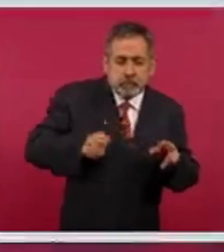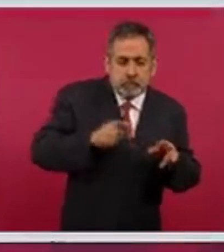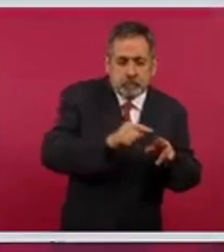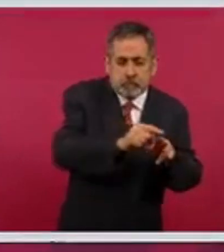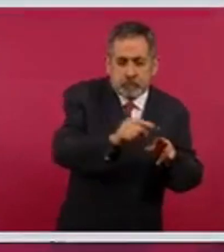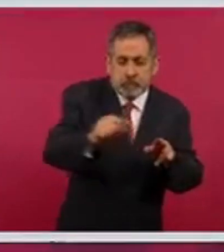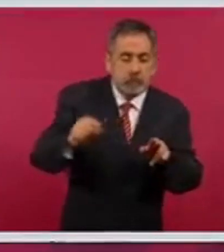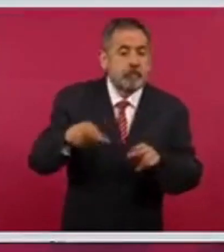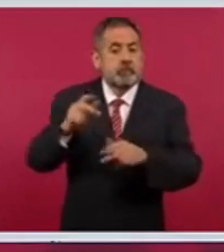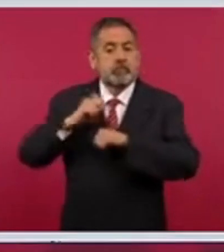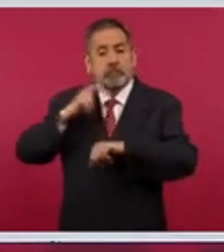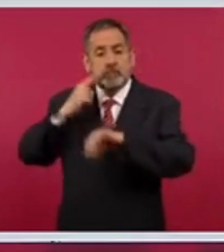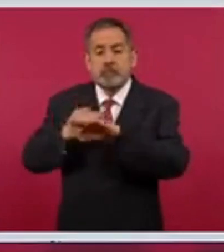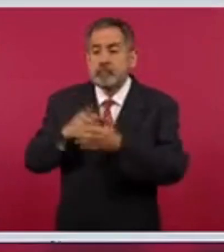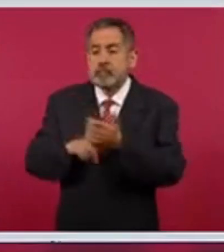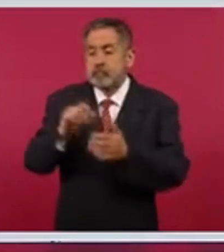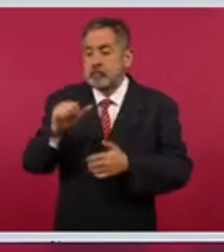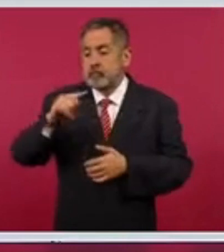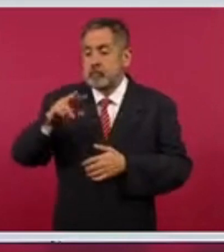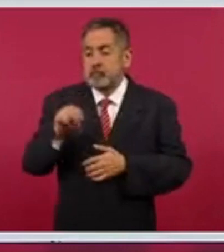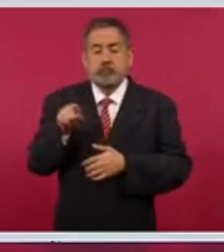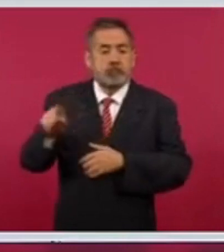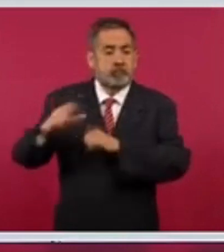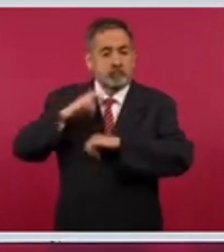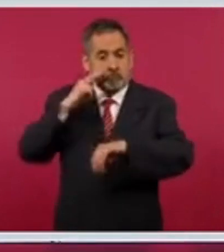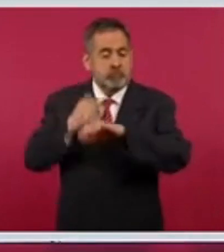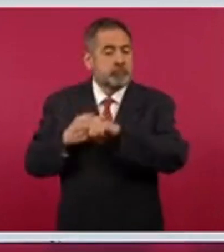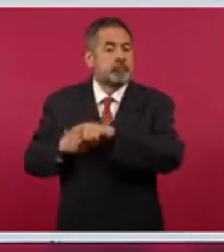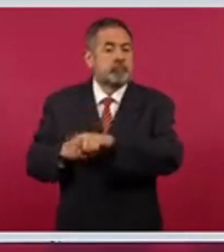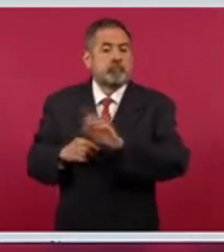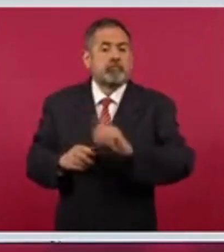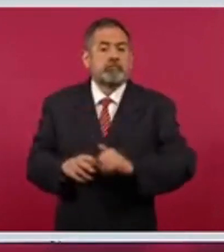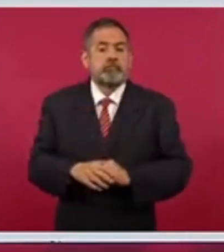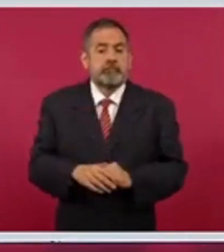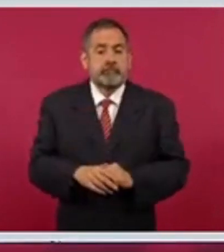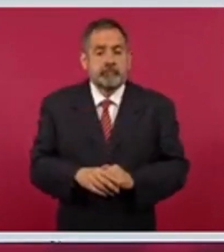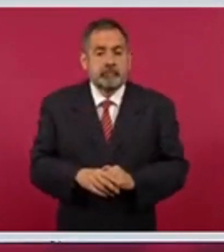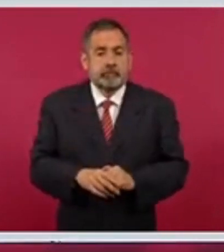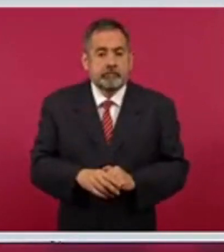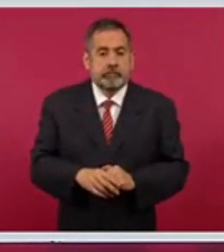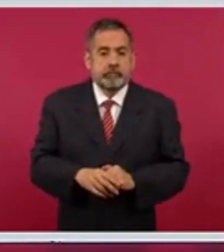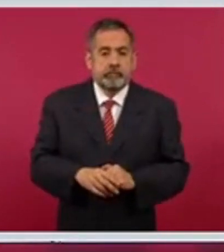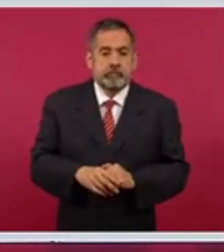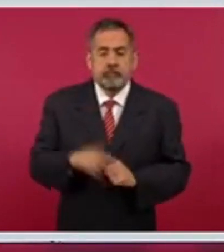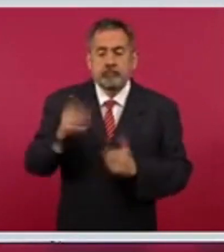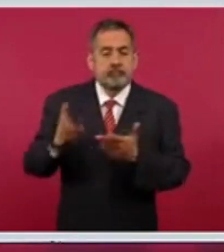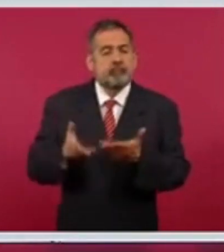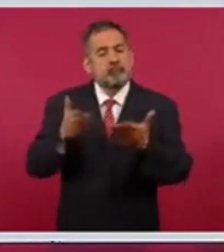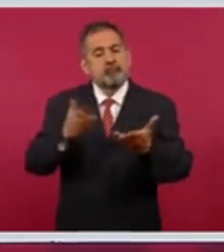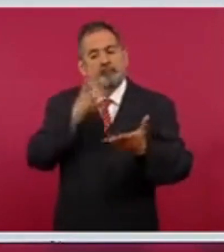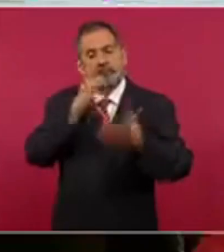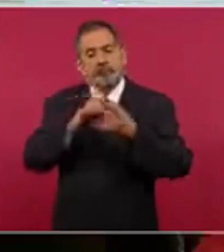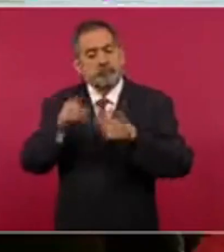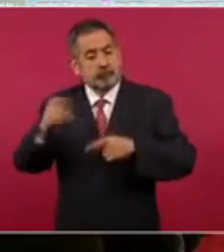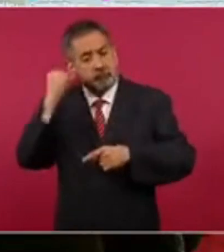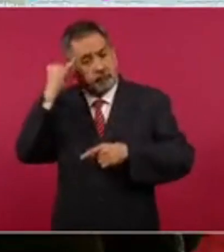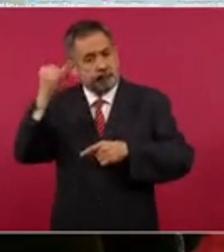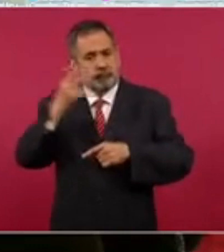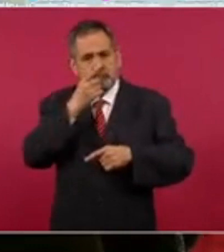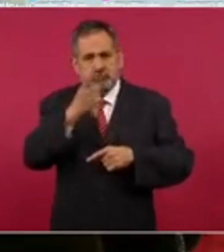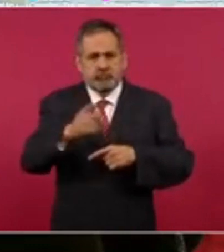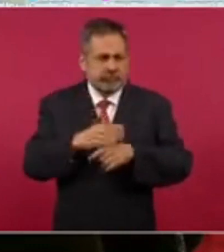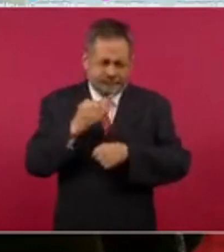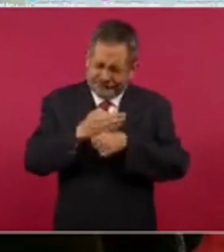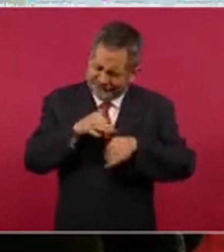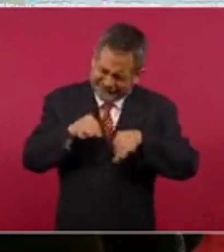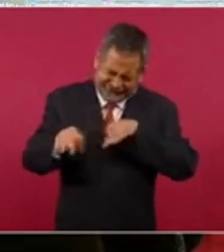ingeniero encargado de la obra, ofreció y están